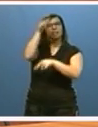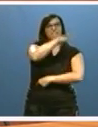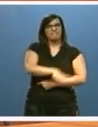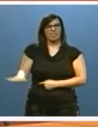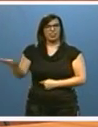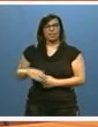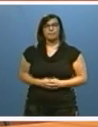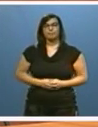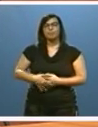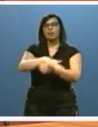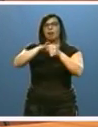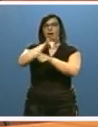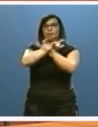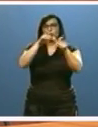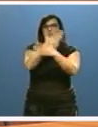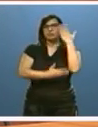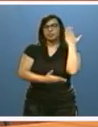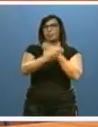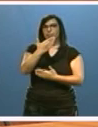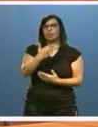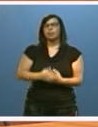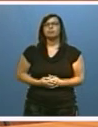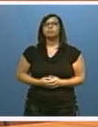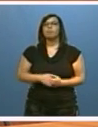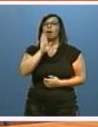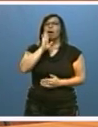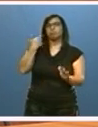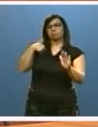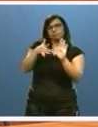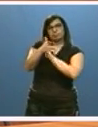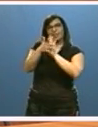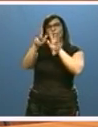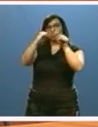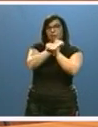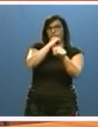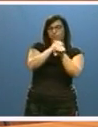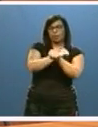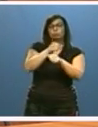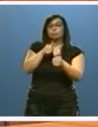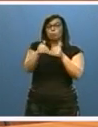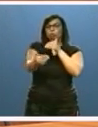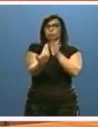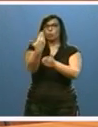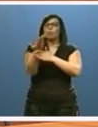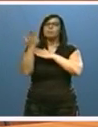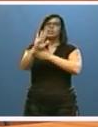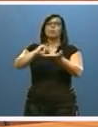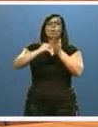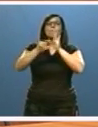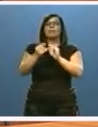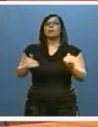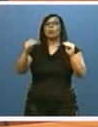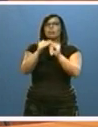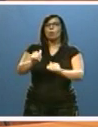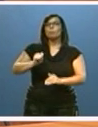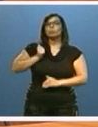En el área de las personas con discapacidad, además de lo que señalé antes en materia de empleo, en los próximos días vamos a presentar el Plan de Igualdad de